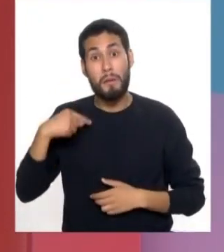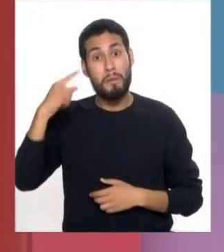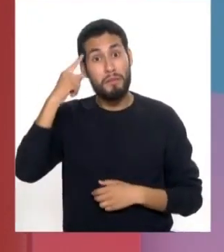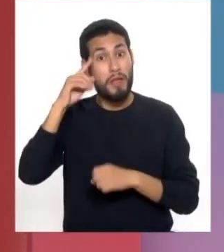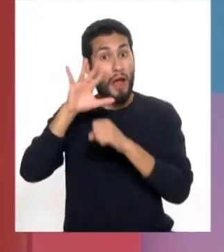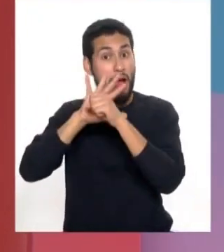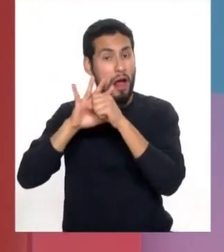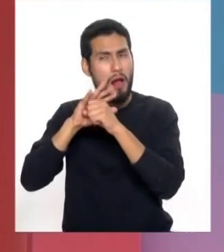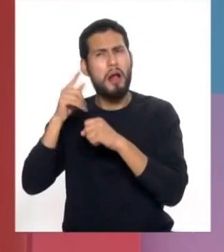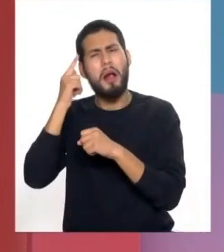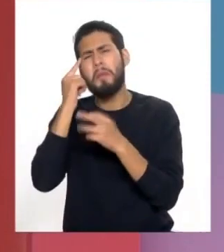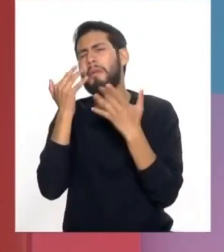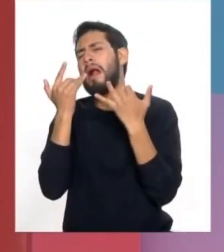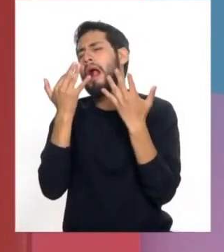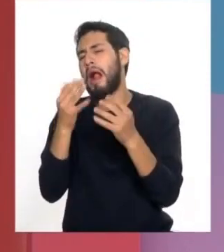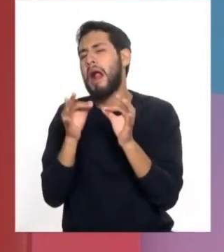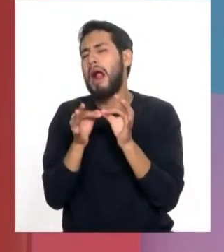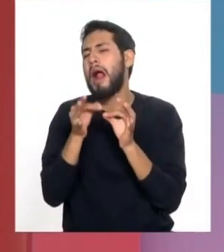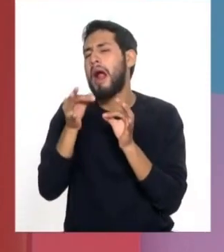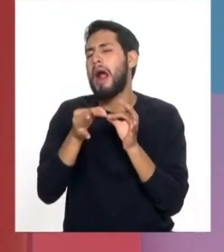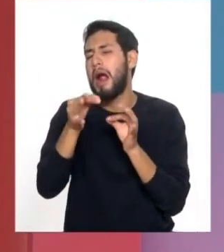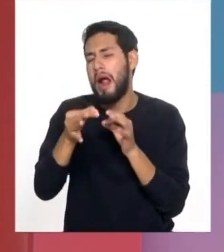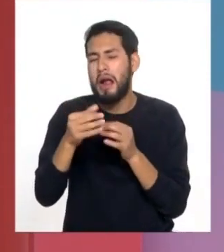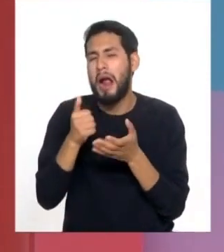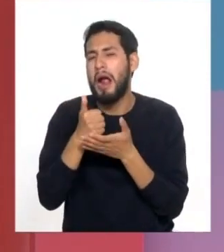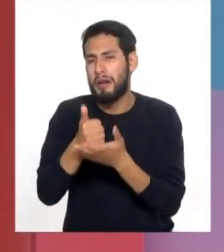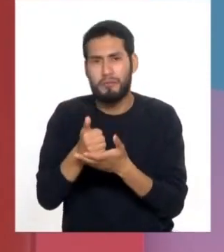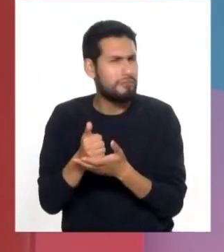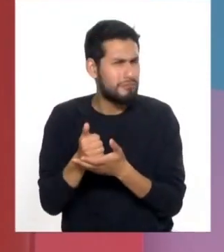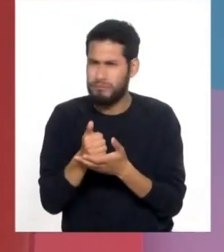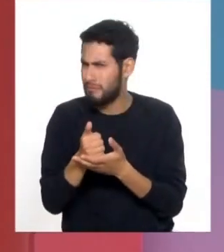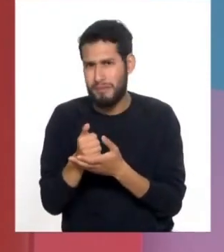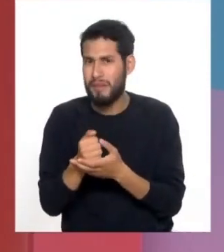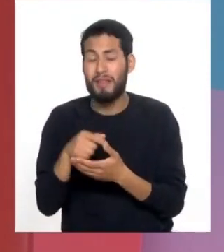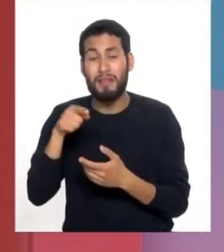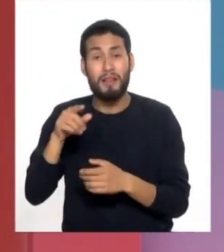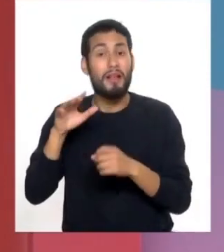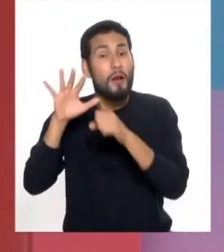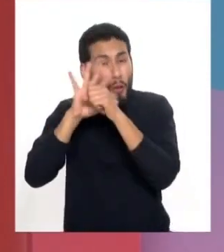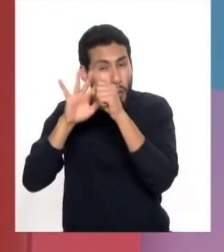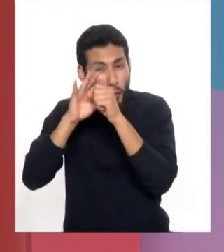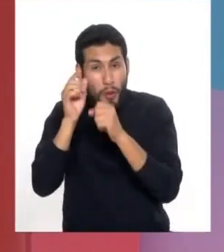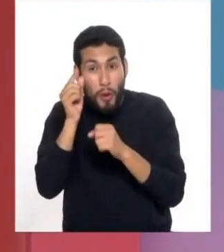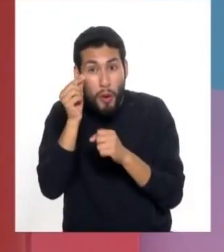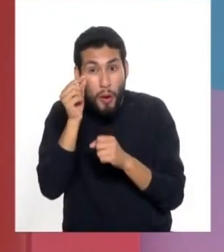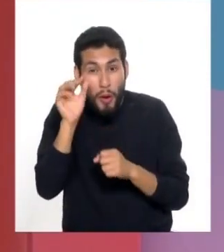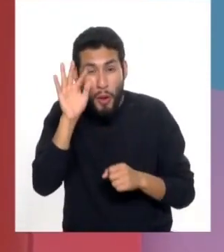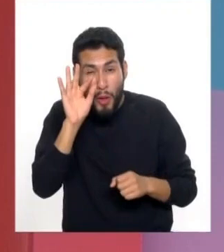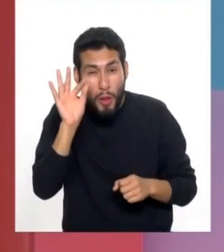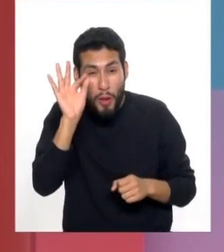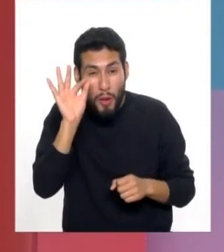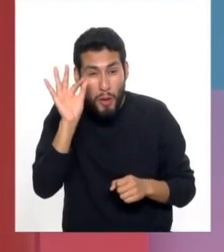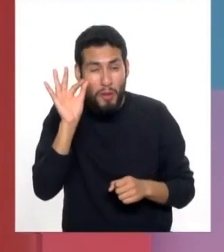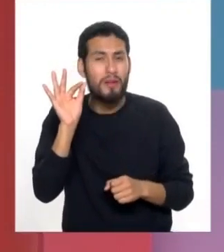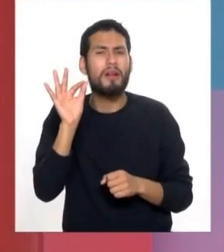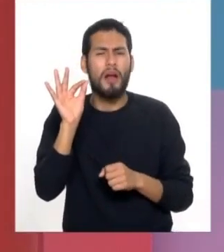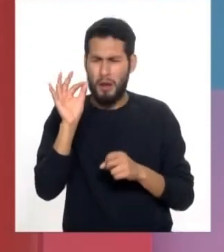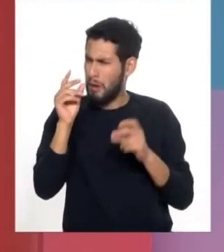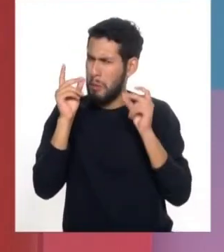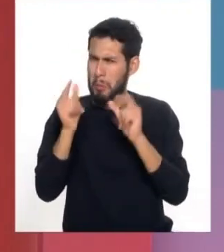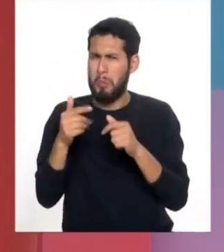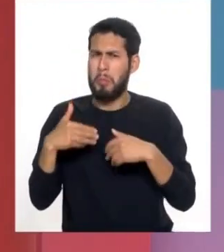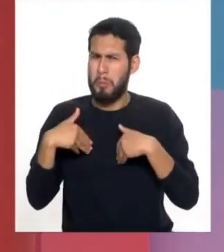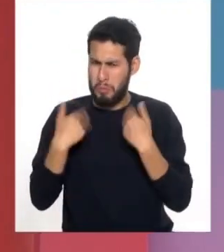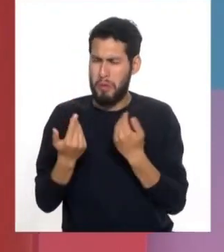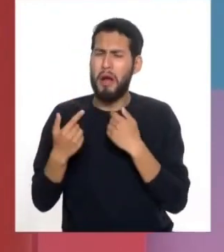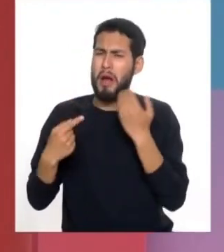madurar para poder darle un tratamiento. Y como hemos visto ahora, las alternativas, la investigación científica, el avance tecnológico